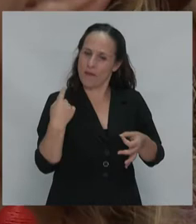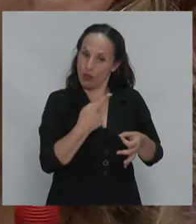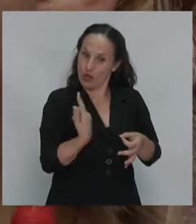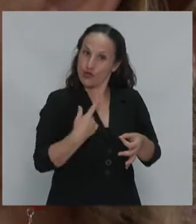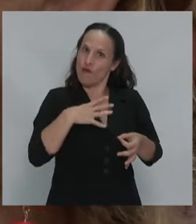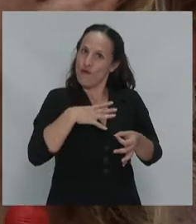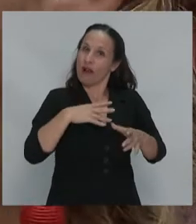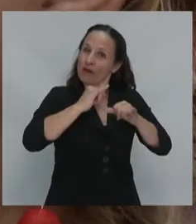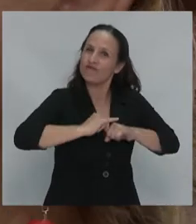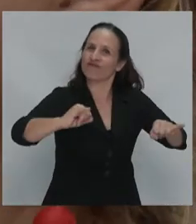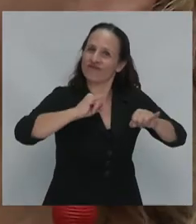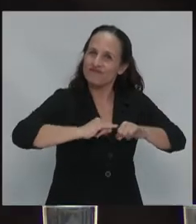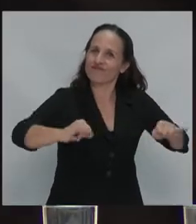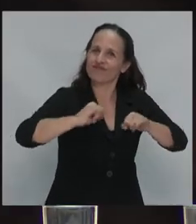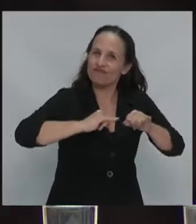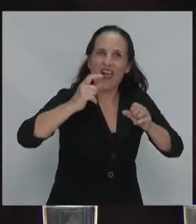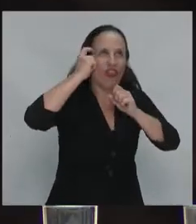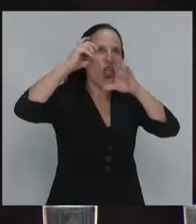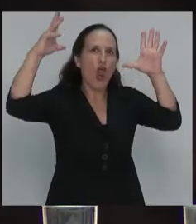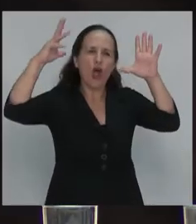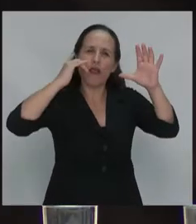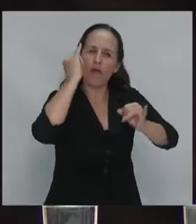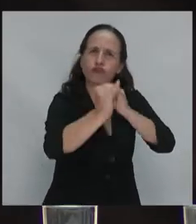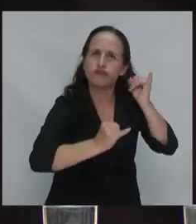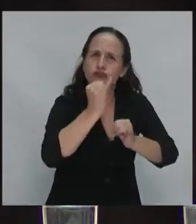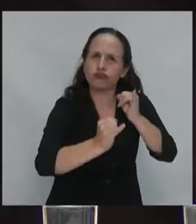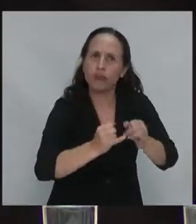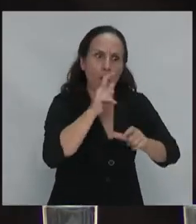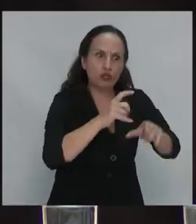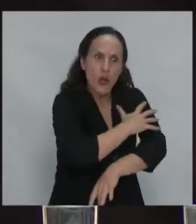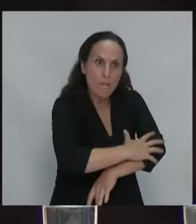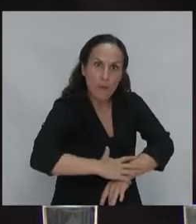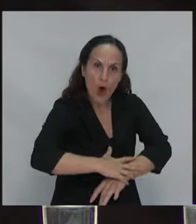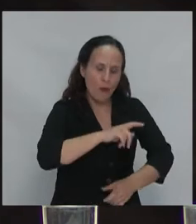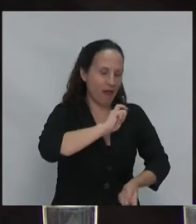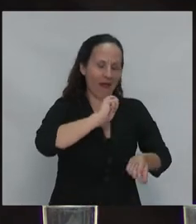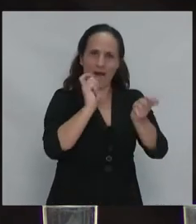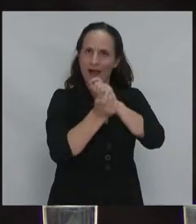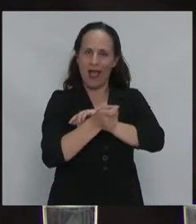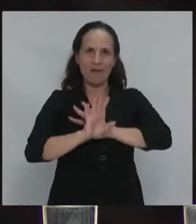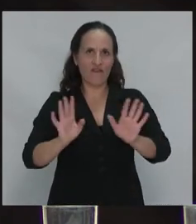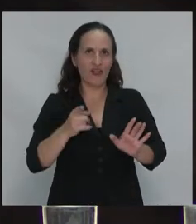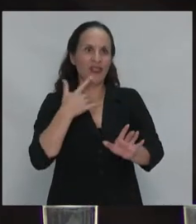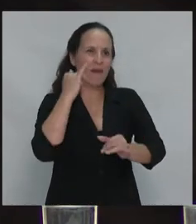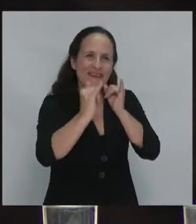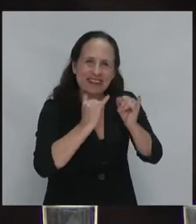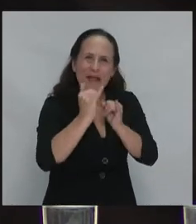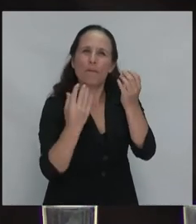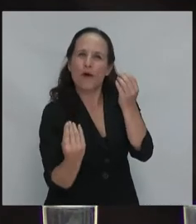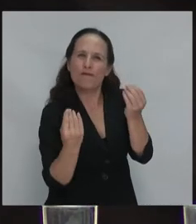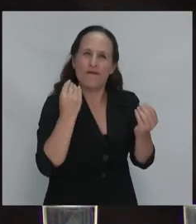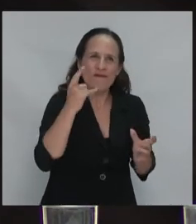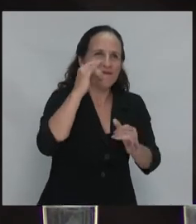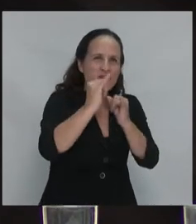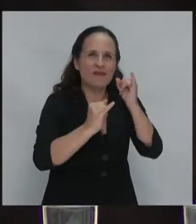que debimos haber hecho cuando sacamos a la gente de la pobreza eso ha pasado en todos